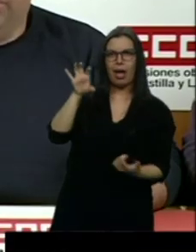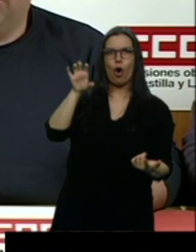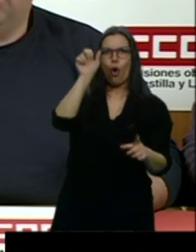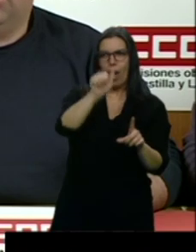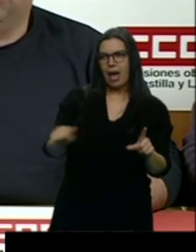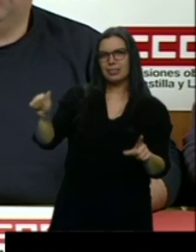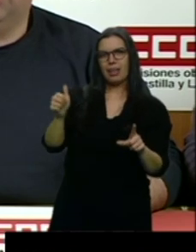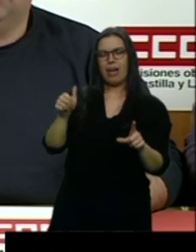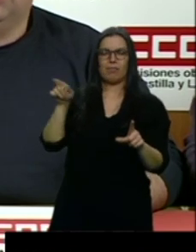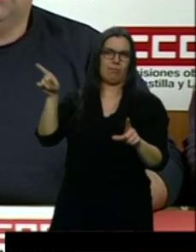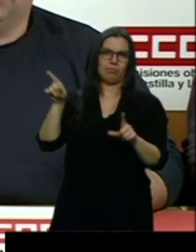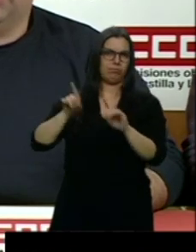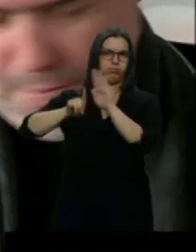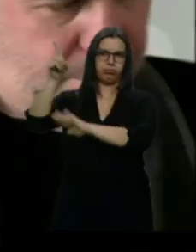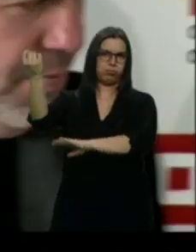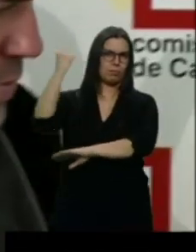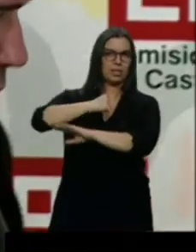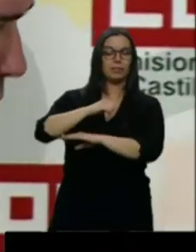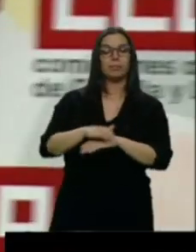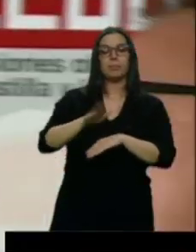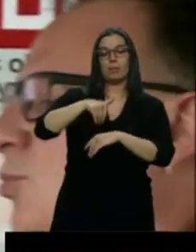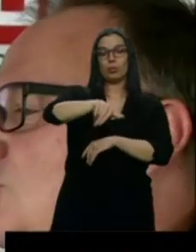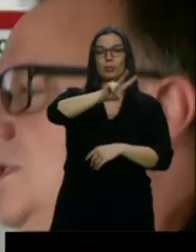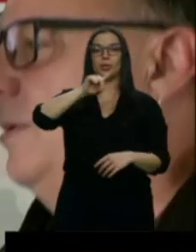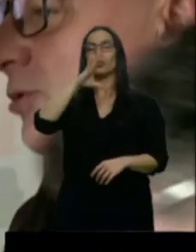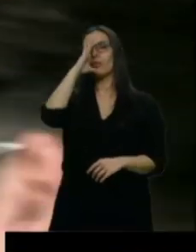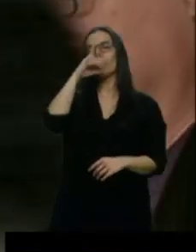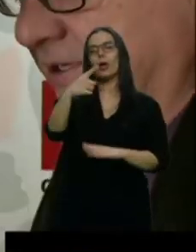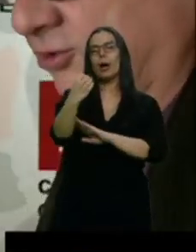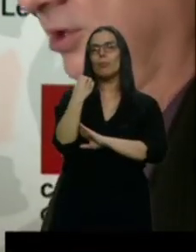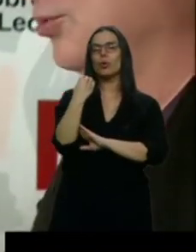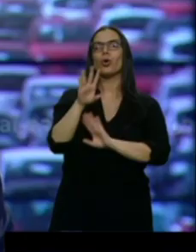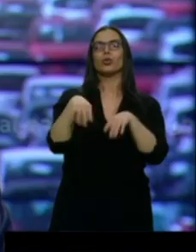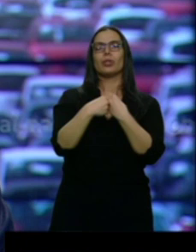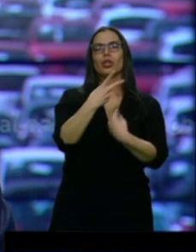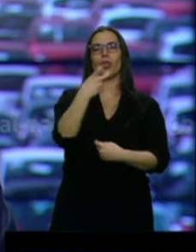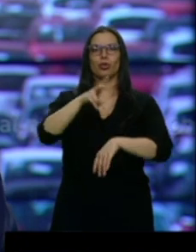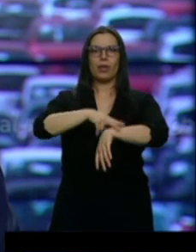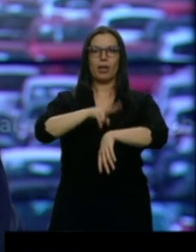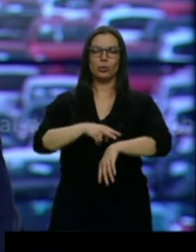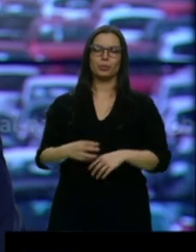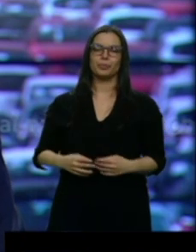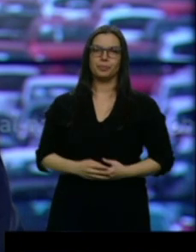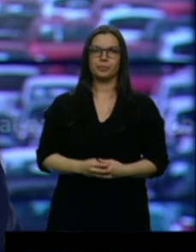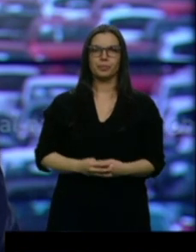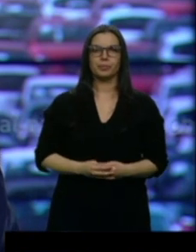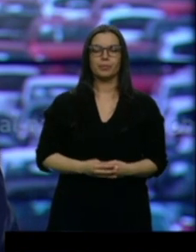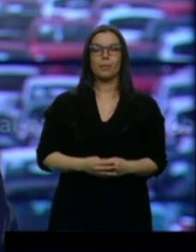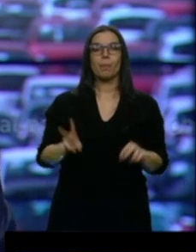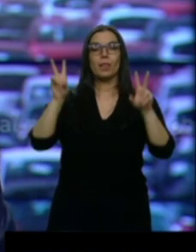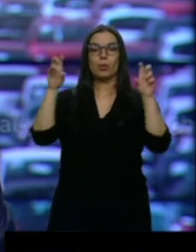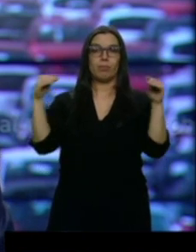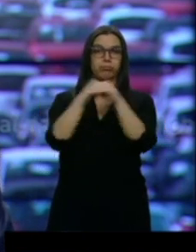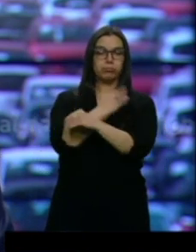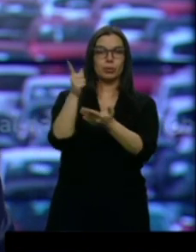Para el 21 de febrero, Comisiones Obreras cuenta con el respaldo de 200 delegados. Nueva contradicción del gobierno central,